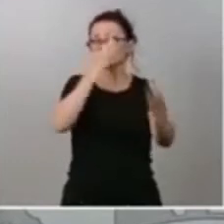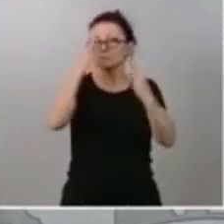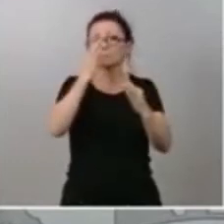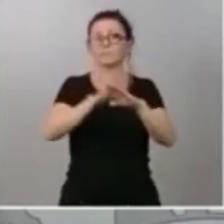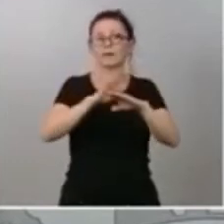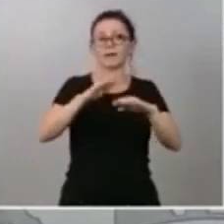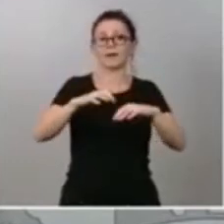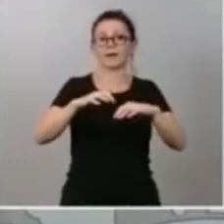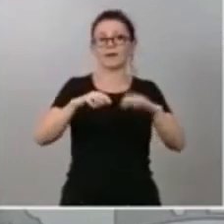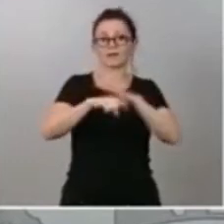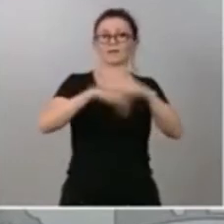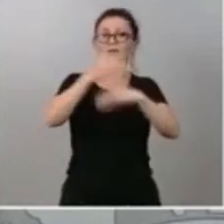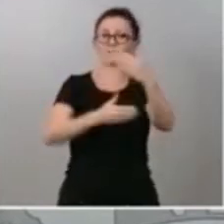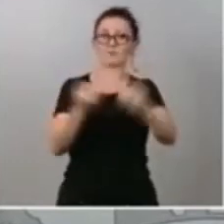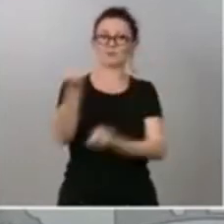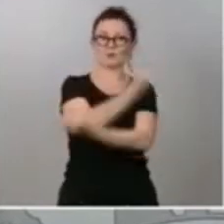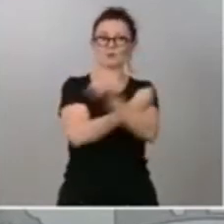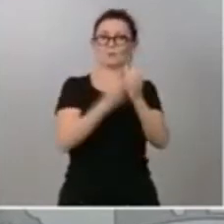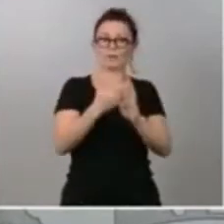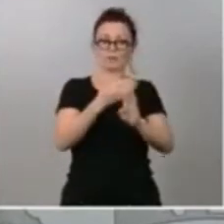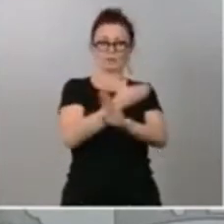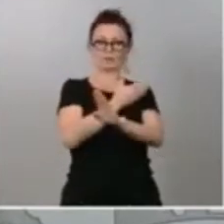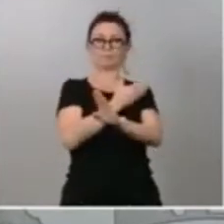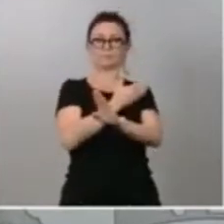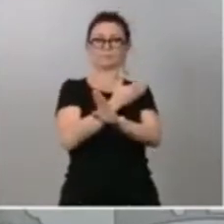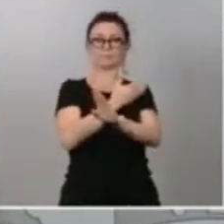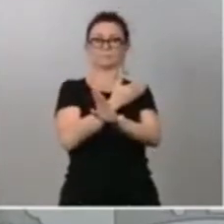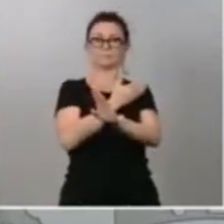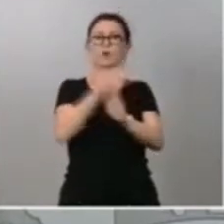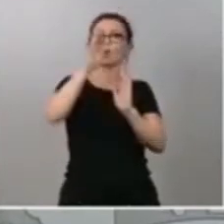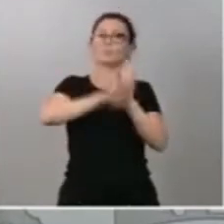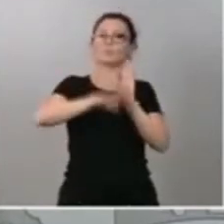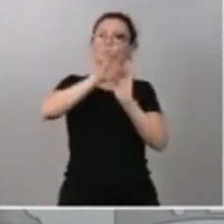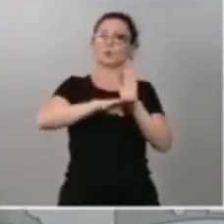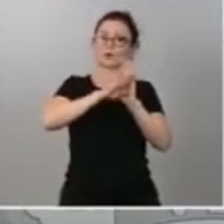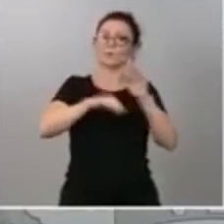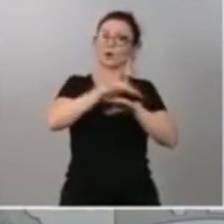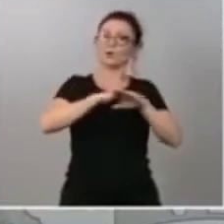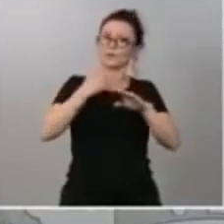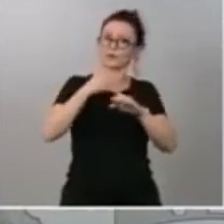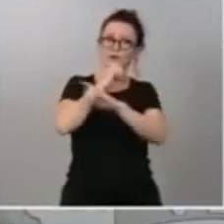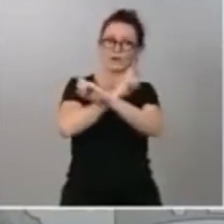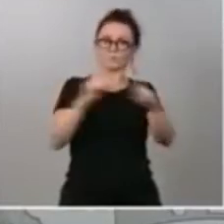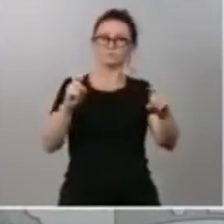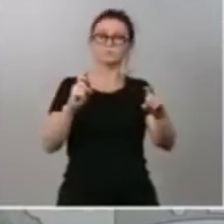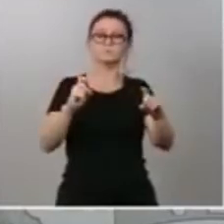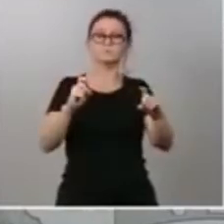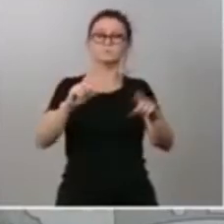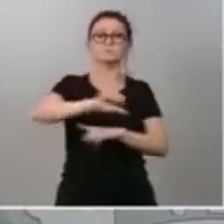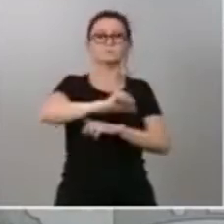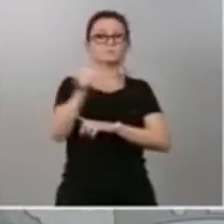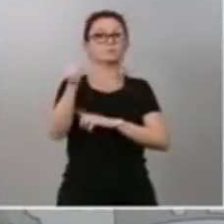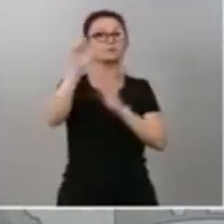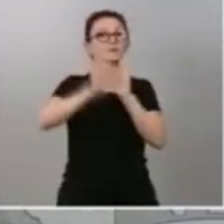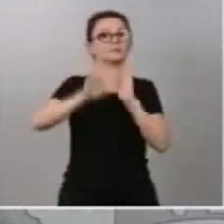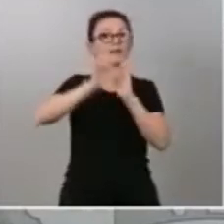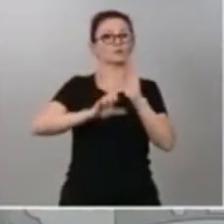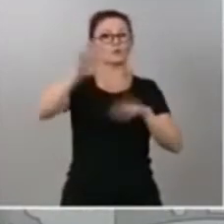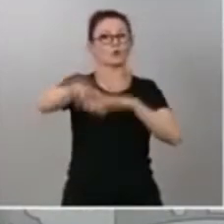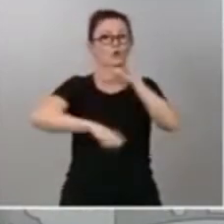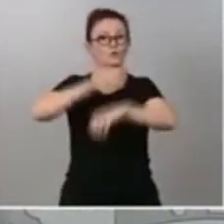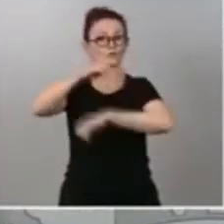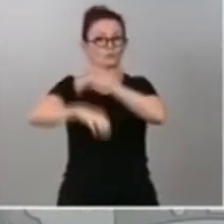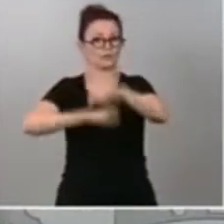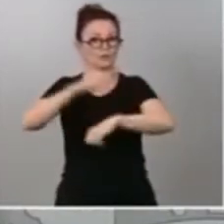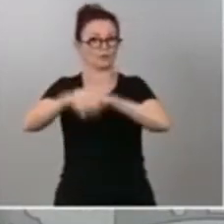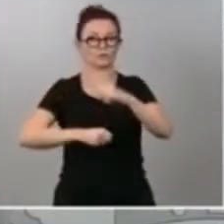avanzadas, además, en el programa de gobierno previo a la pandemia, aprobaremos el Estatuto del Consumidor Electrointensivo, tan necesario para